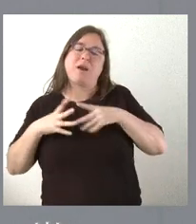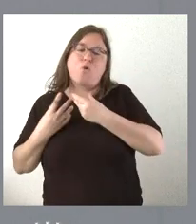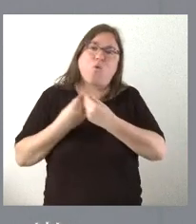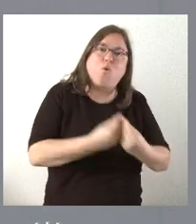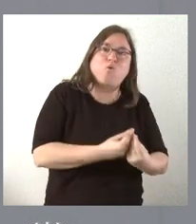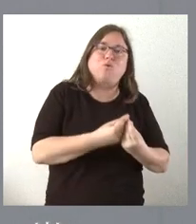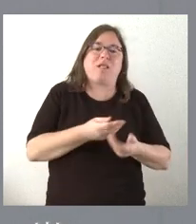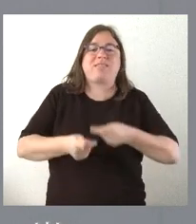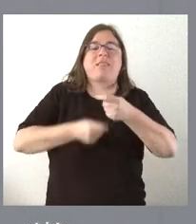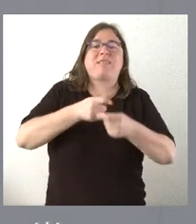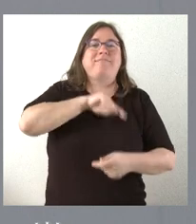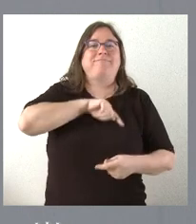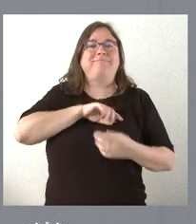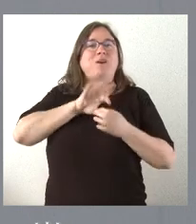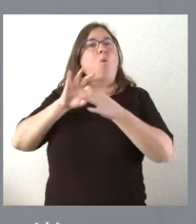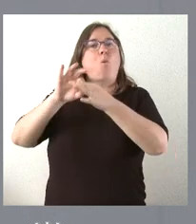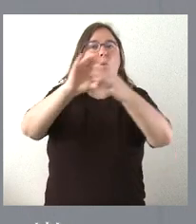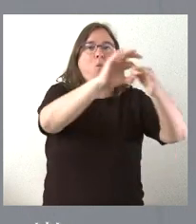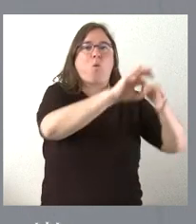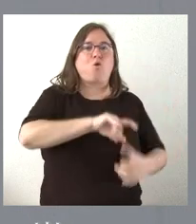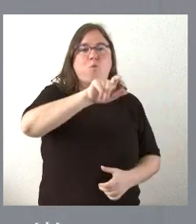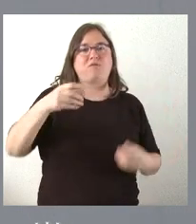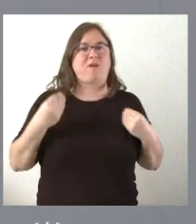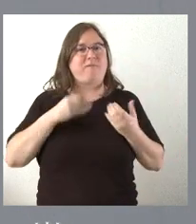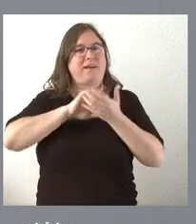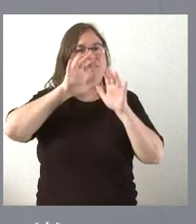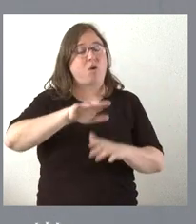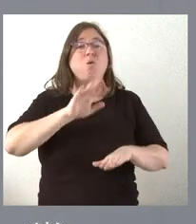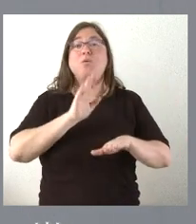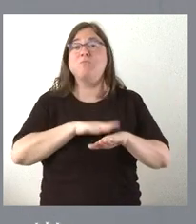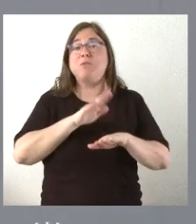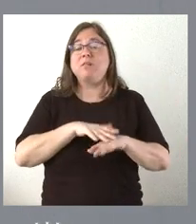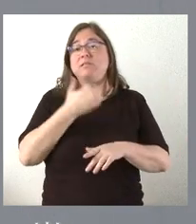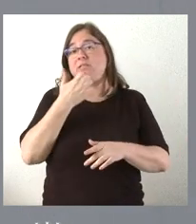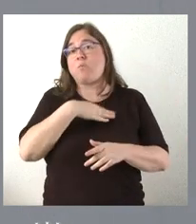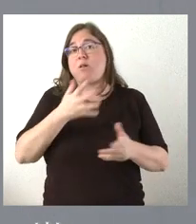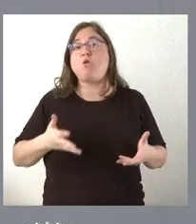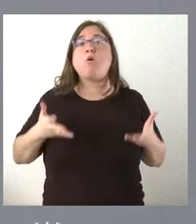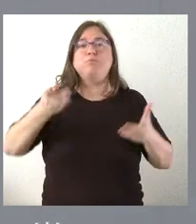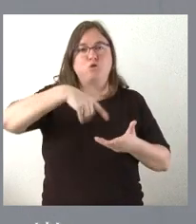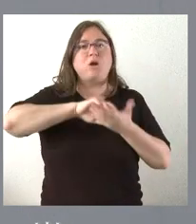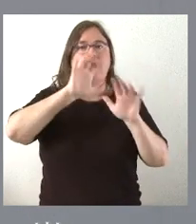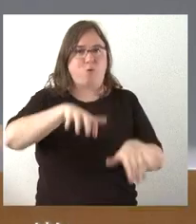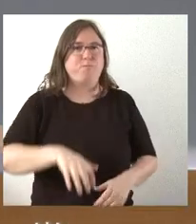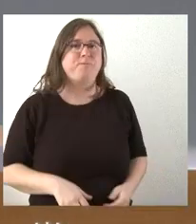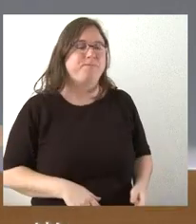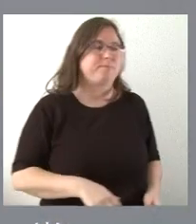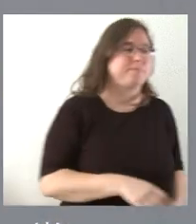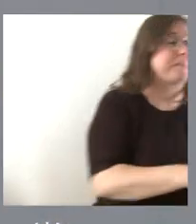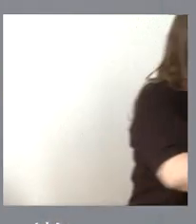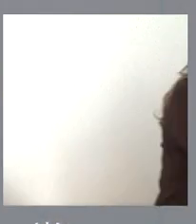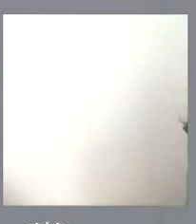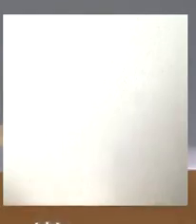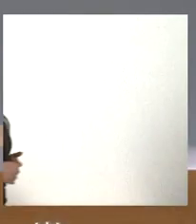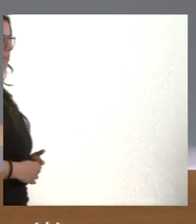para contribuir al sentimiento de unión entre las personas de Castilla y León y a eso, en la medida en que podamos, vamos a contribuir desde Castilla y León y desde la Junta de